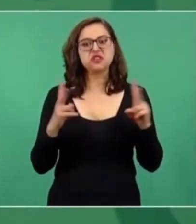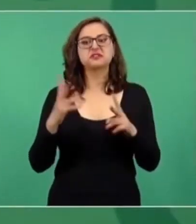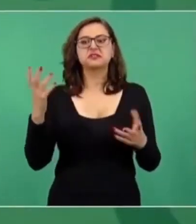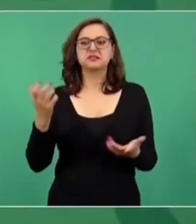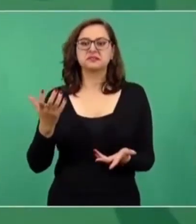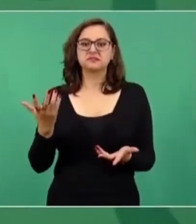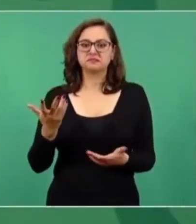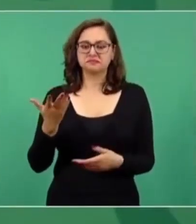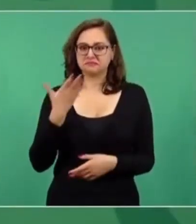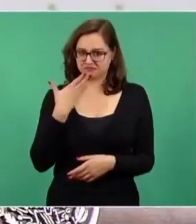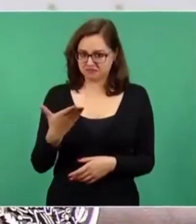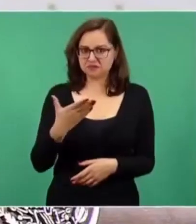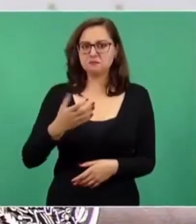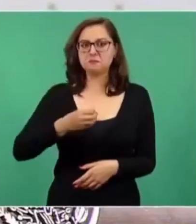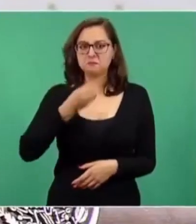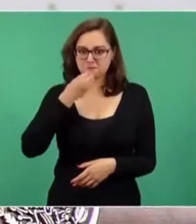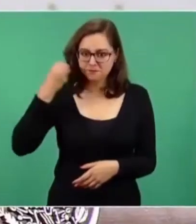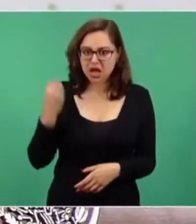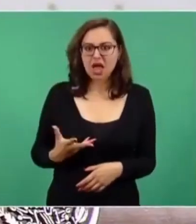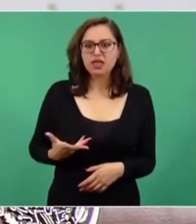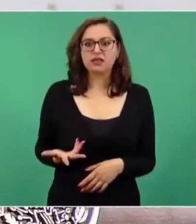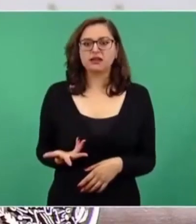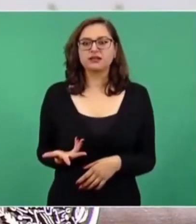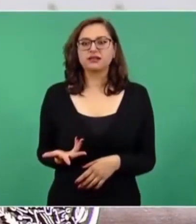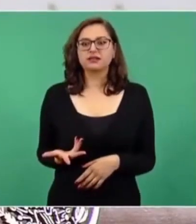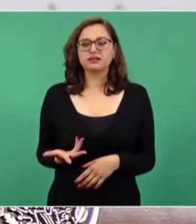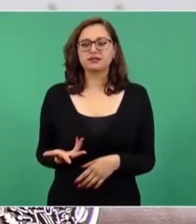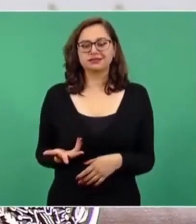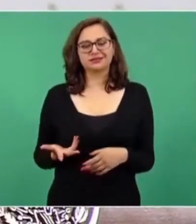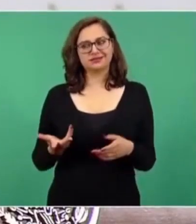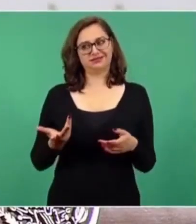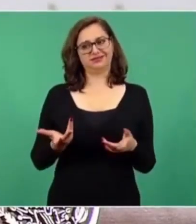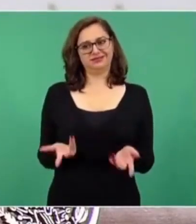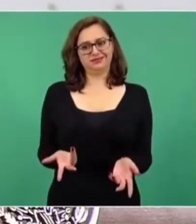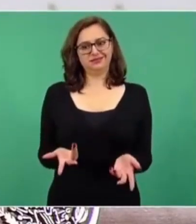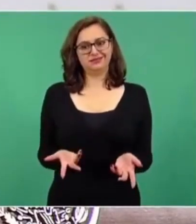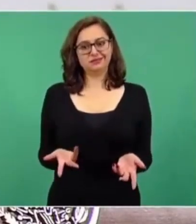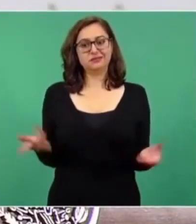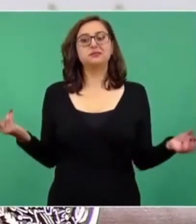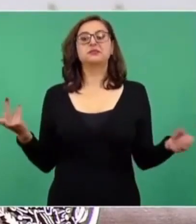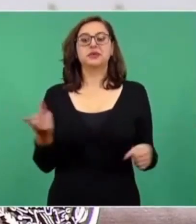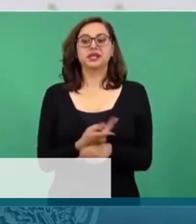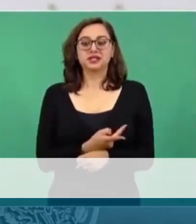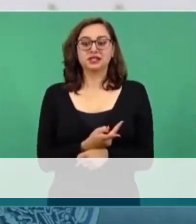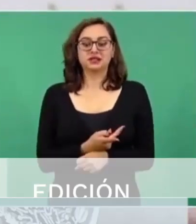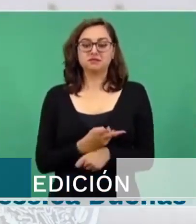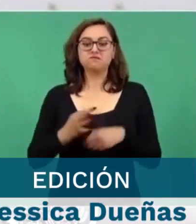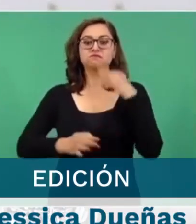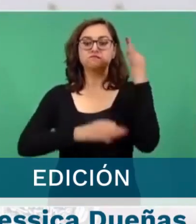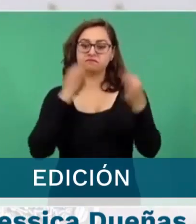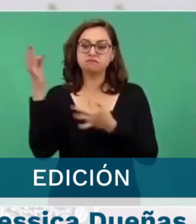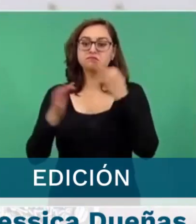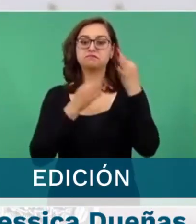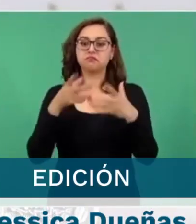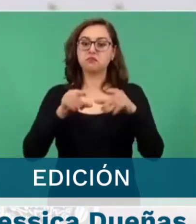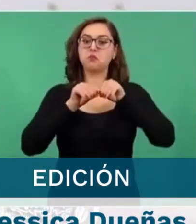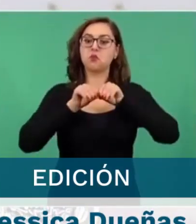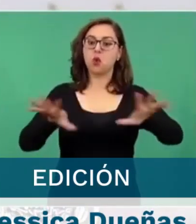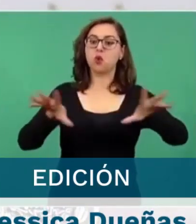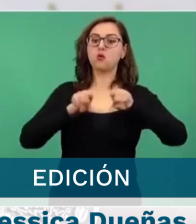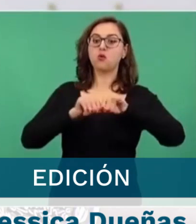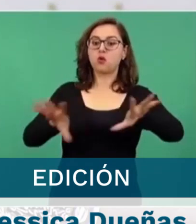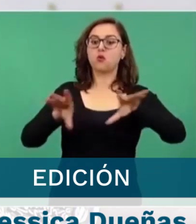o todo eso que se promueve en toda esa sociedad